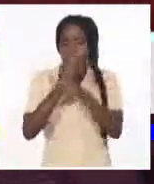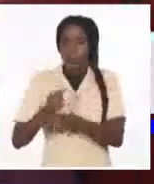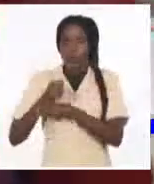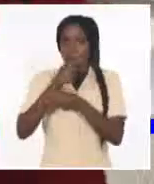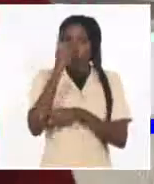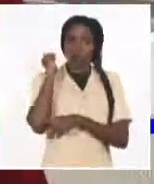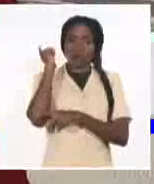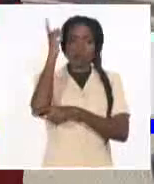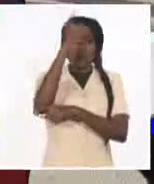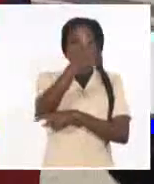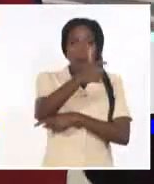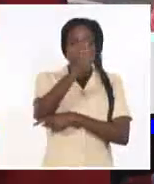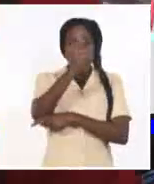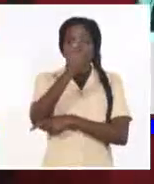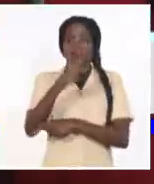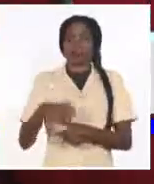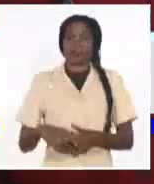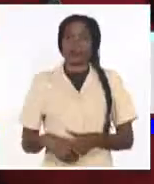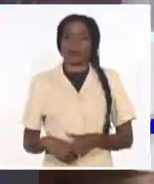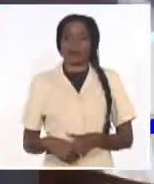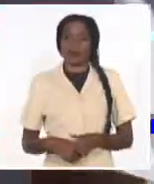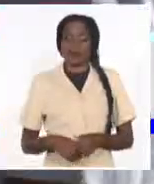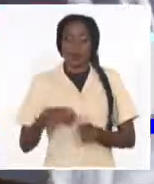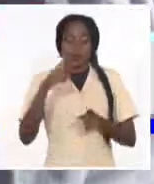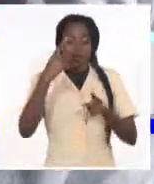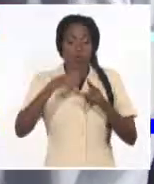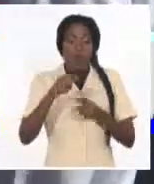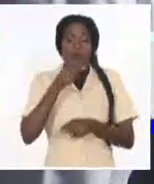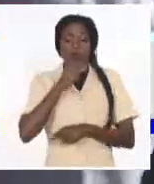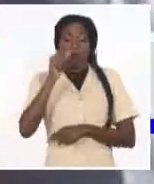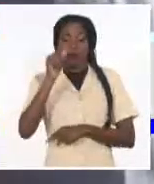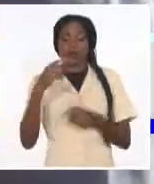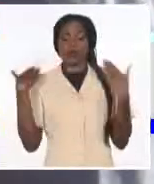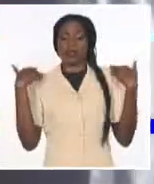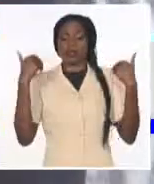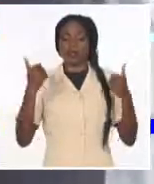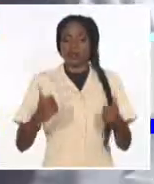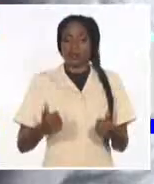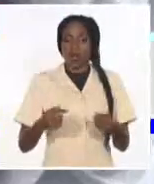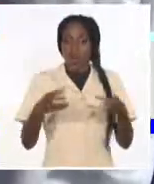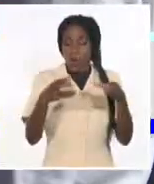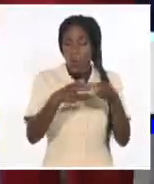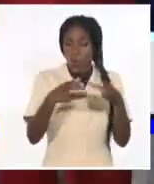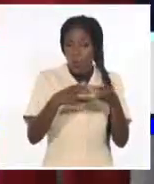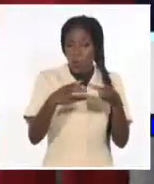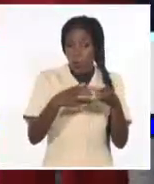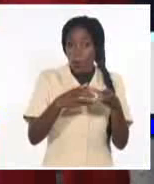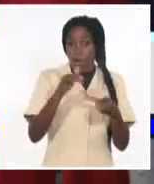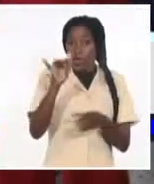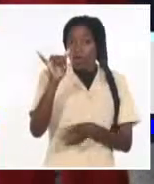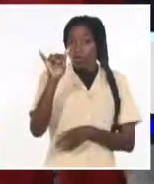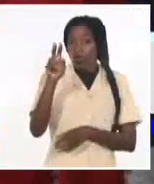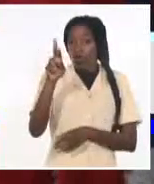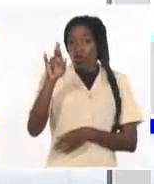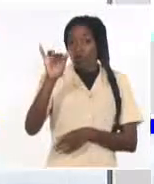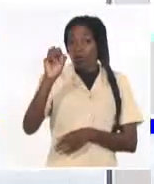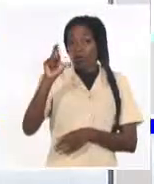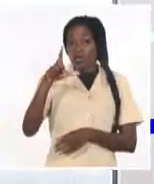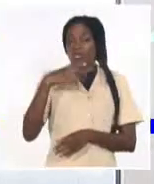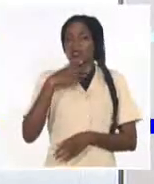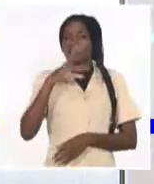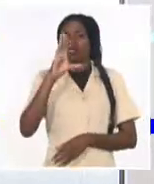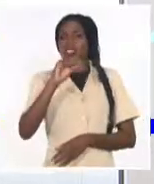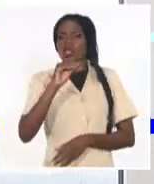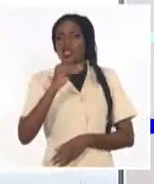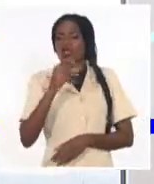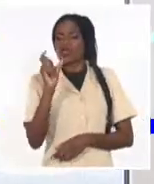tiro con arco y pelota vasca, además de la prensa y los directivos. La multicampeona panamericana Yuri Shady de la Caridad García habló a nombre de los